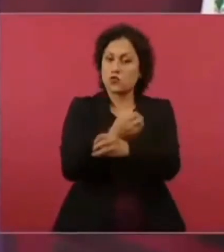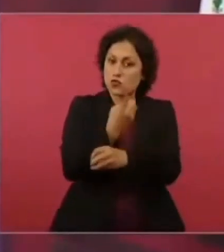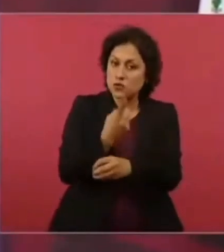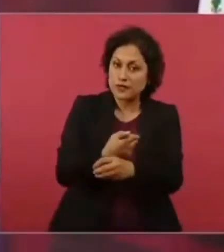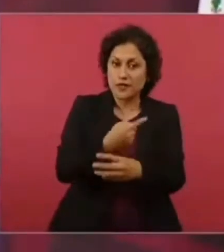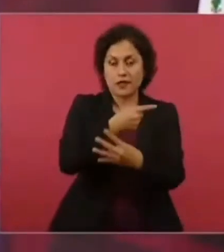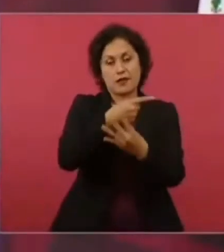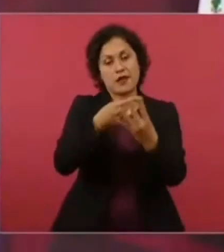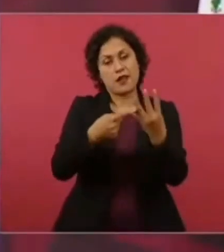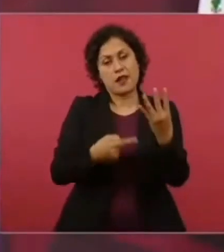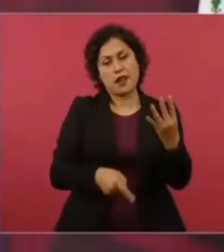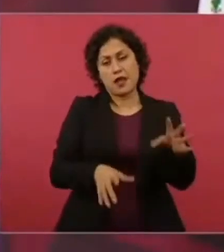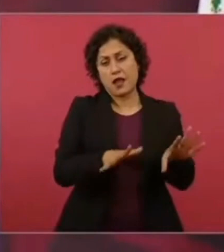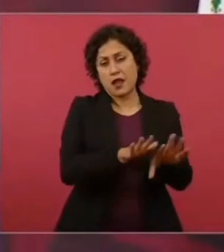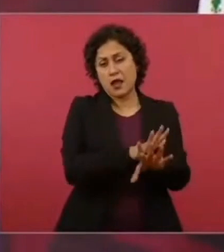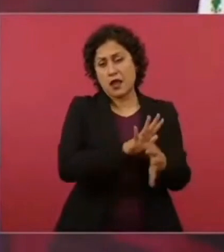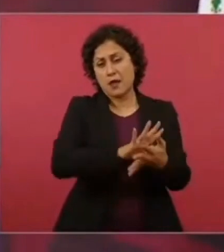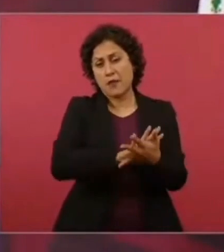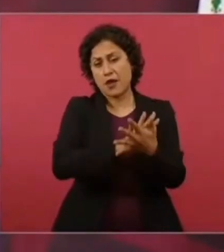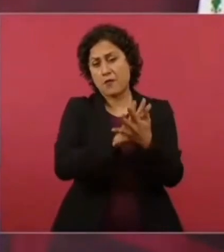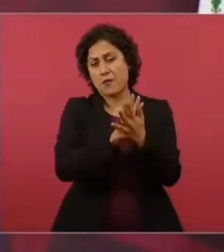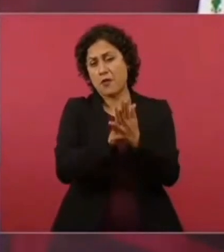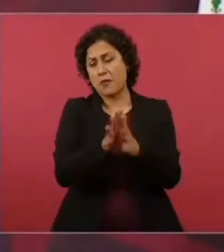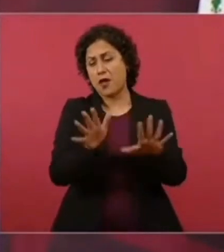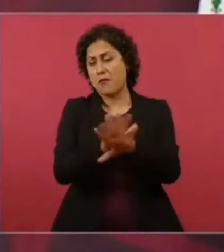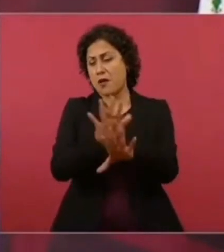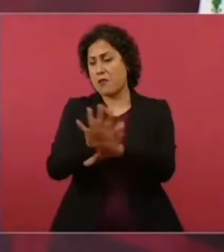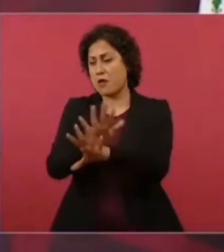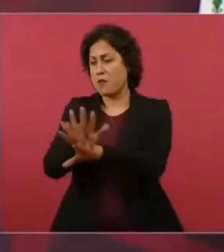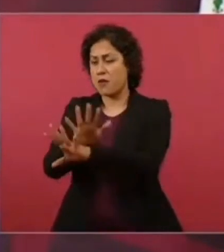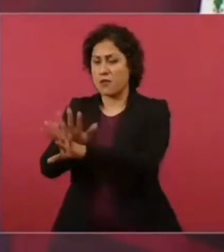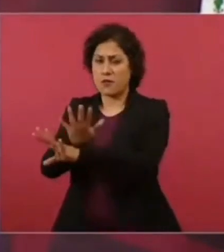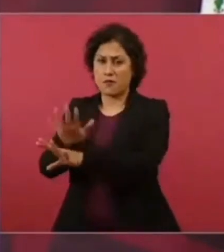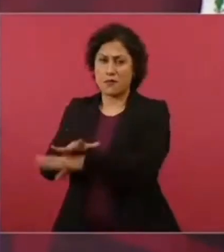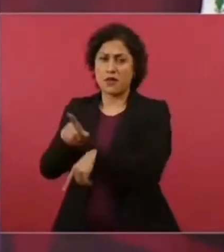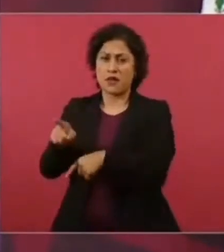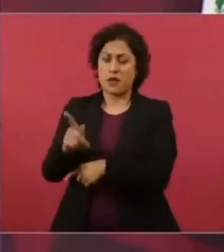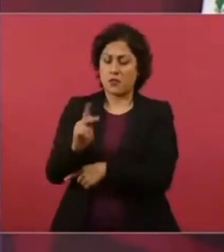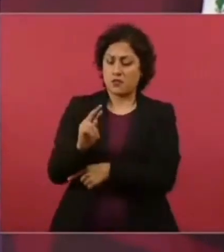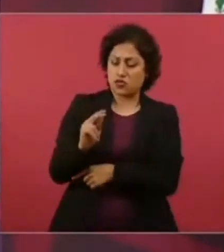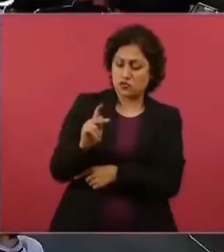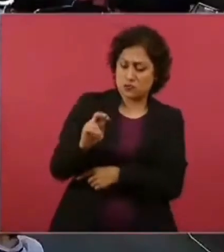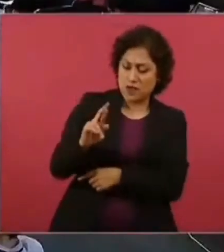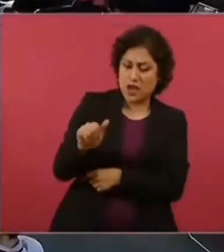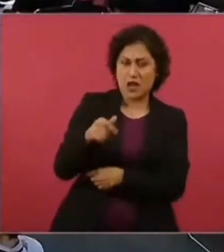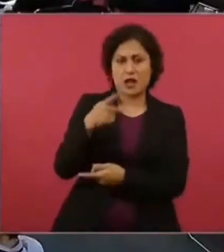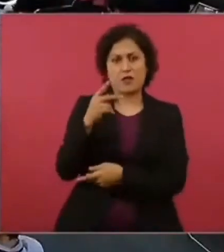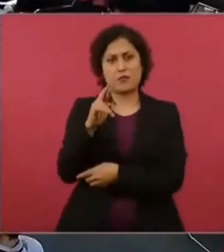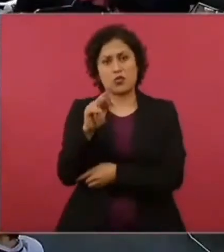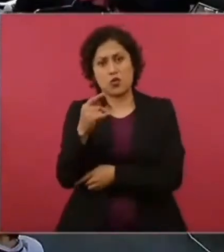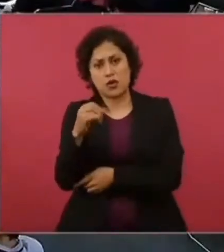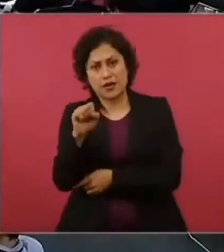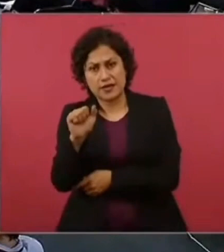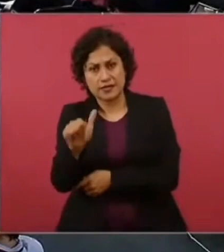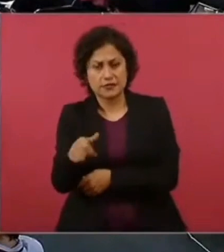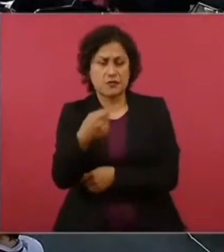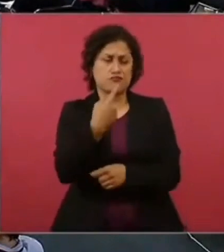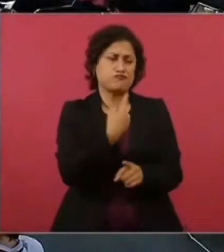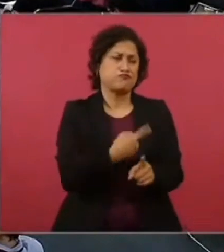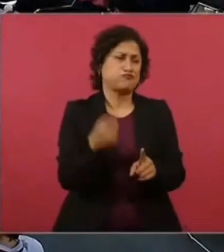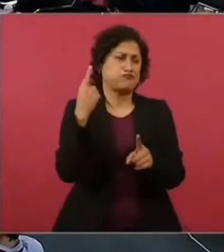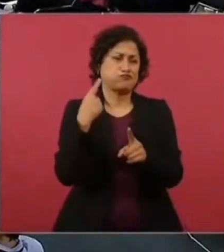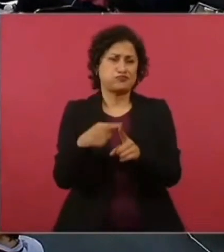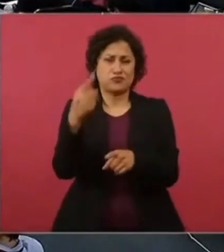INSS-PROSPERA, PROGRESA. Pero se habían quedado